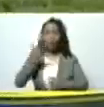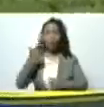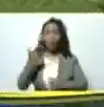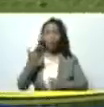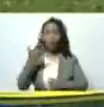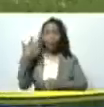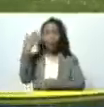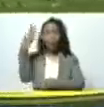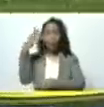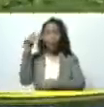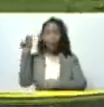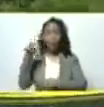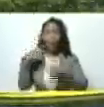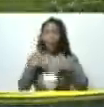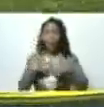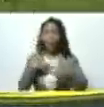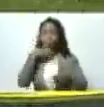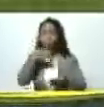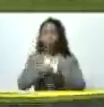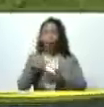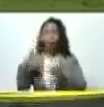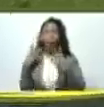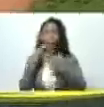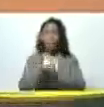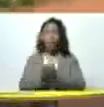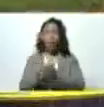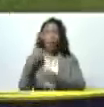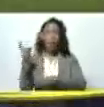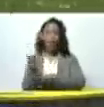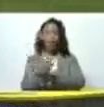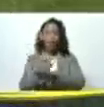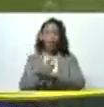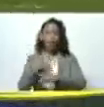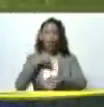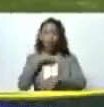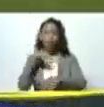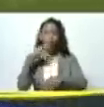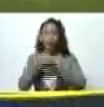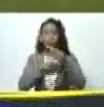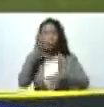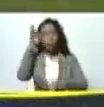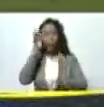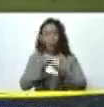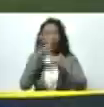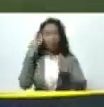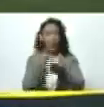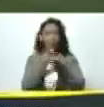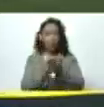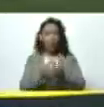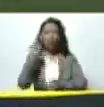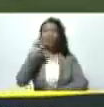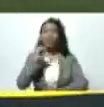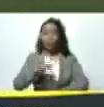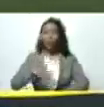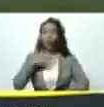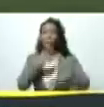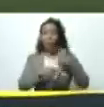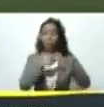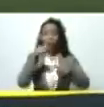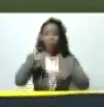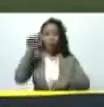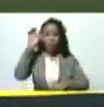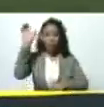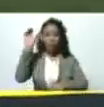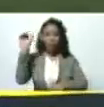lo que es la industria agua como mencionaba el compañero gobernador damos fe y testimonio de que si es posible producir acá en el país